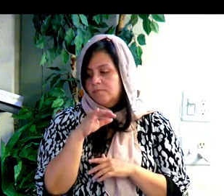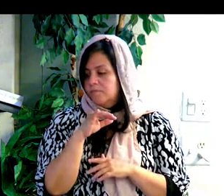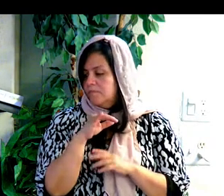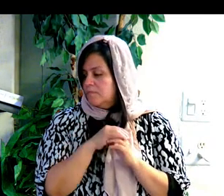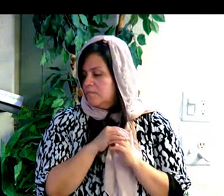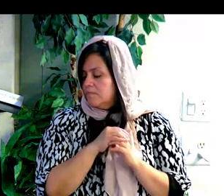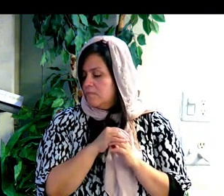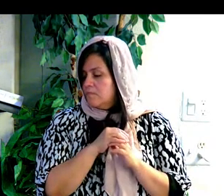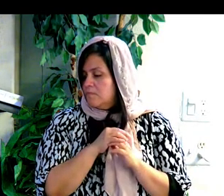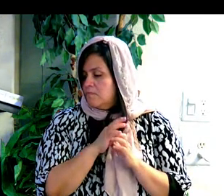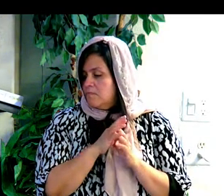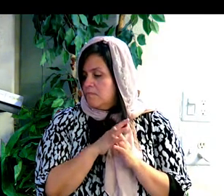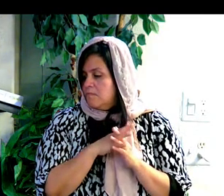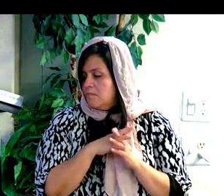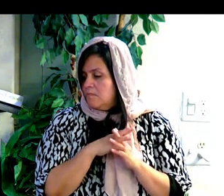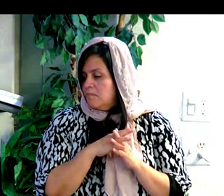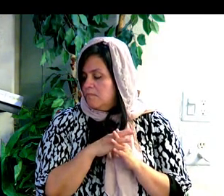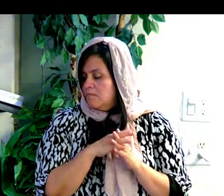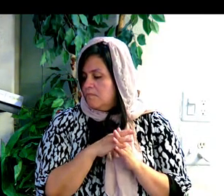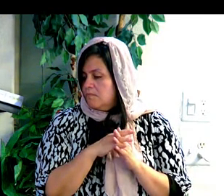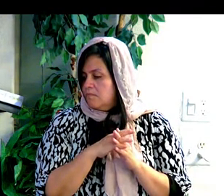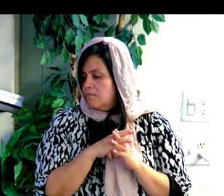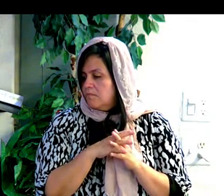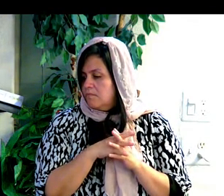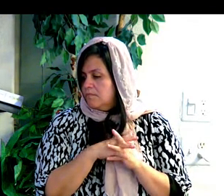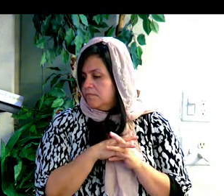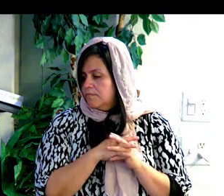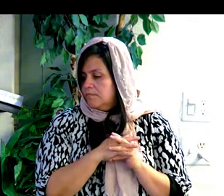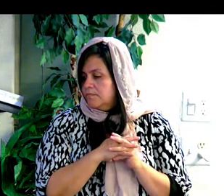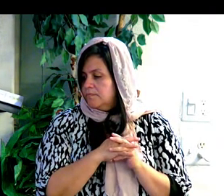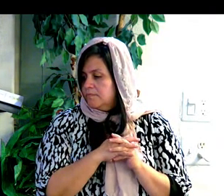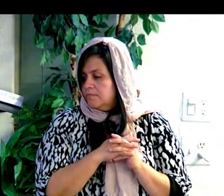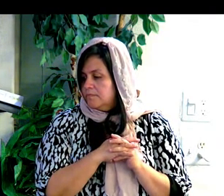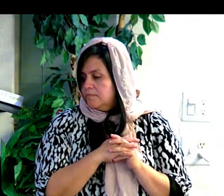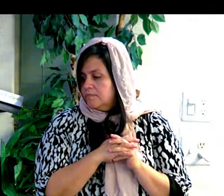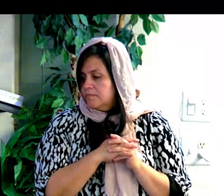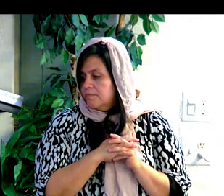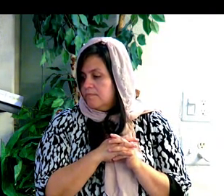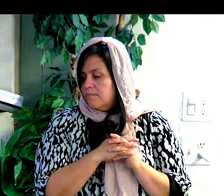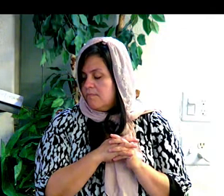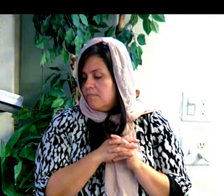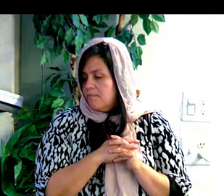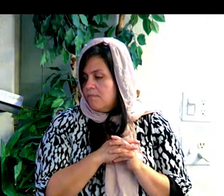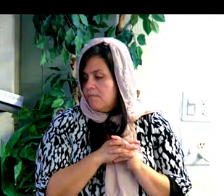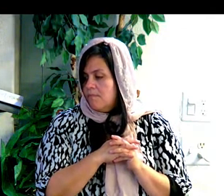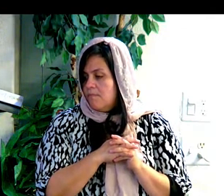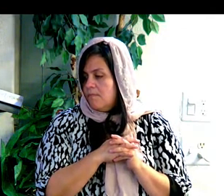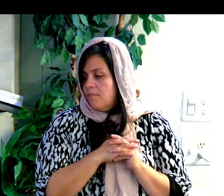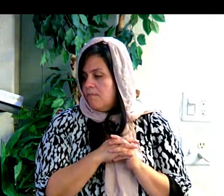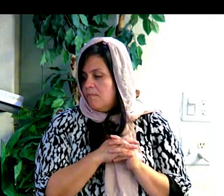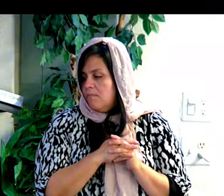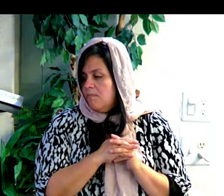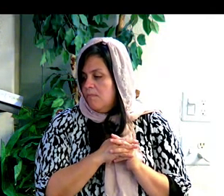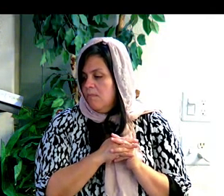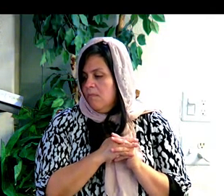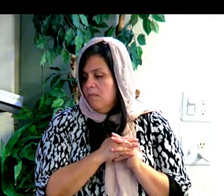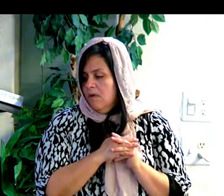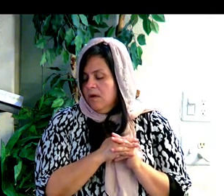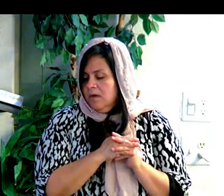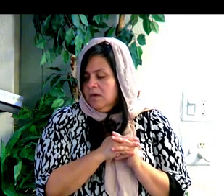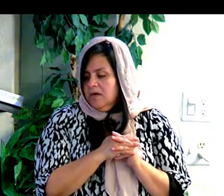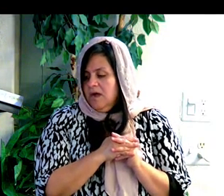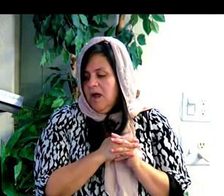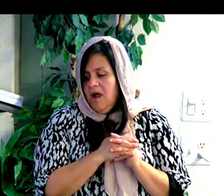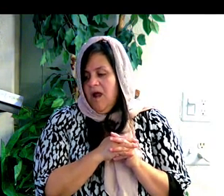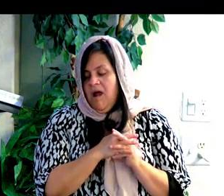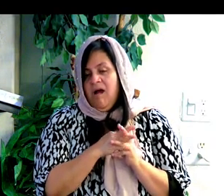de nuevo las multitudes junto a él, y una vez más, como acostumbraba, les enseñaba. And some of